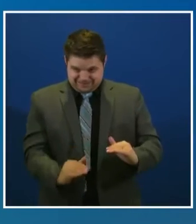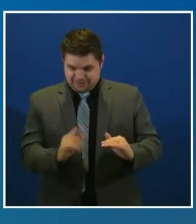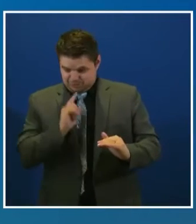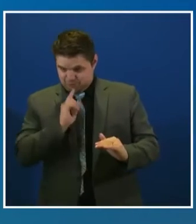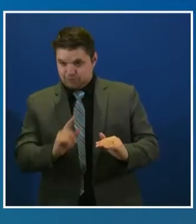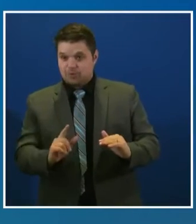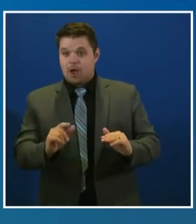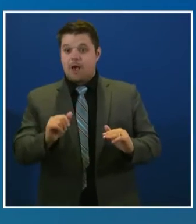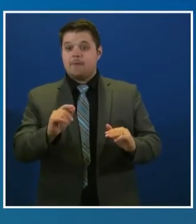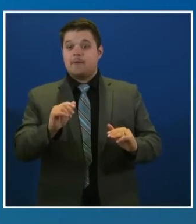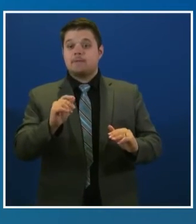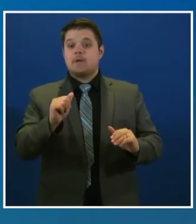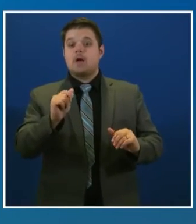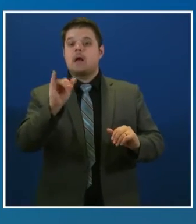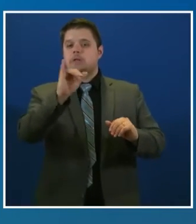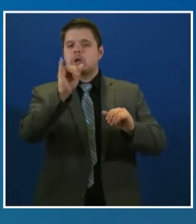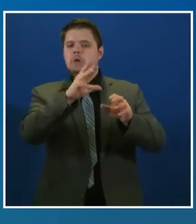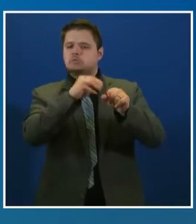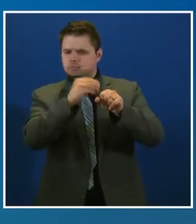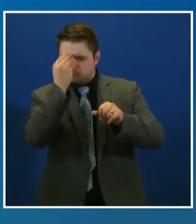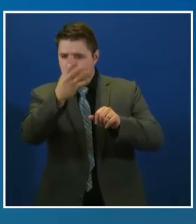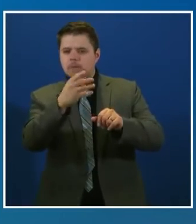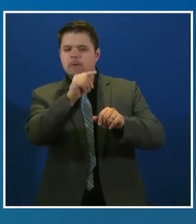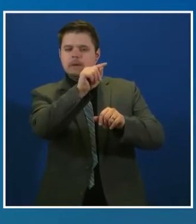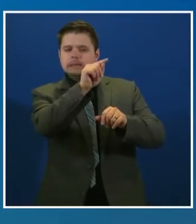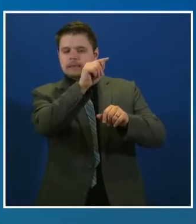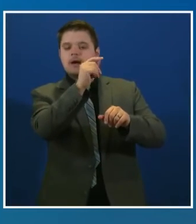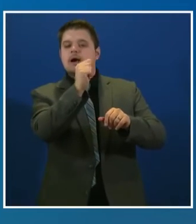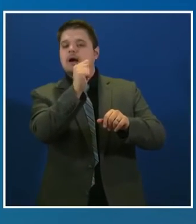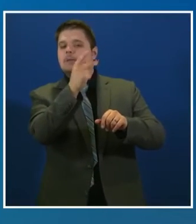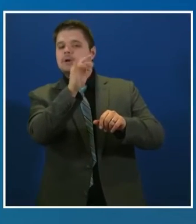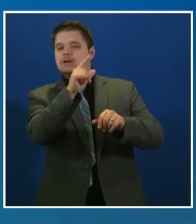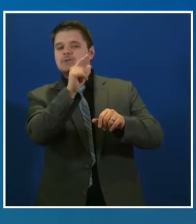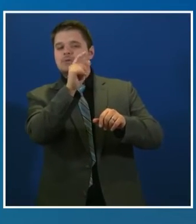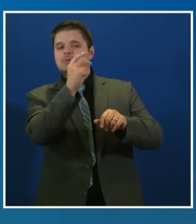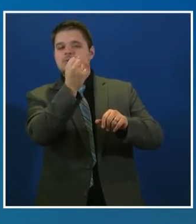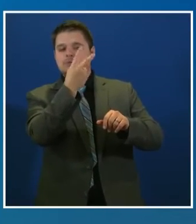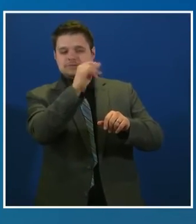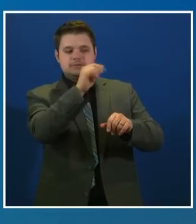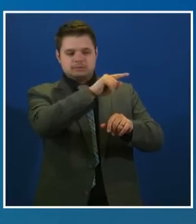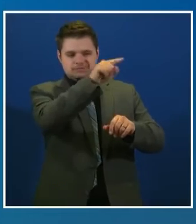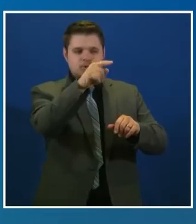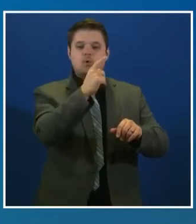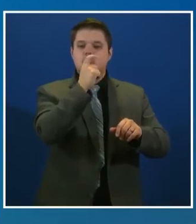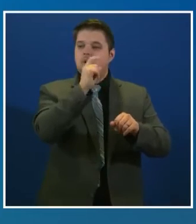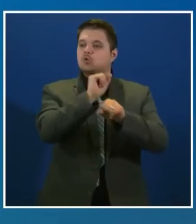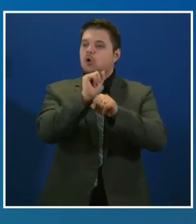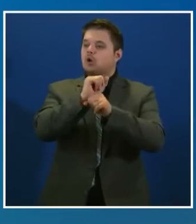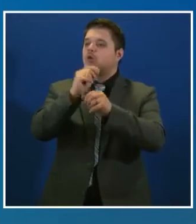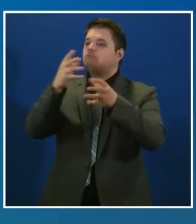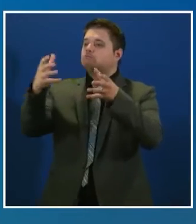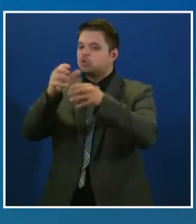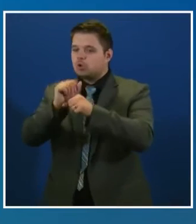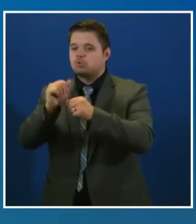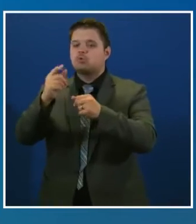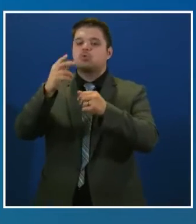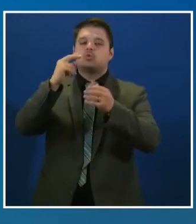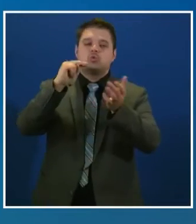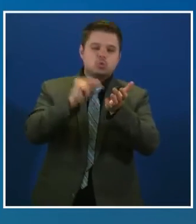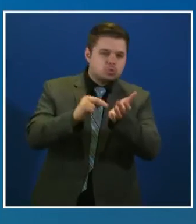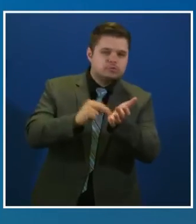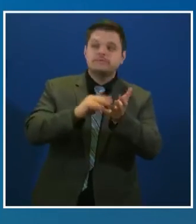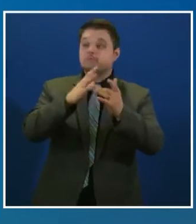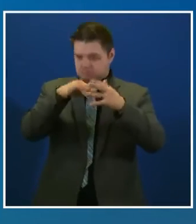comunitarios. El estado tiene planeado anunciar más detalles el lunes 8 de marzo. Hay más noticias